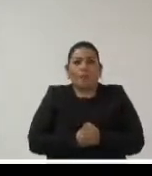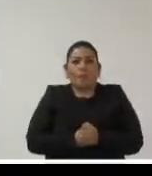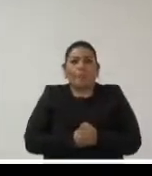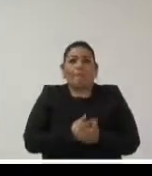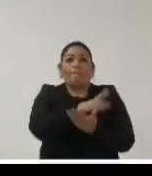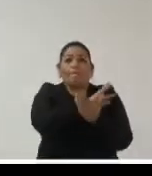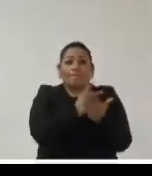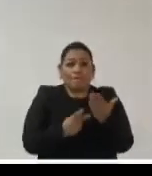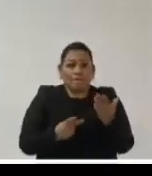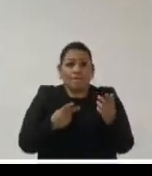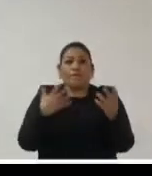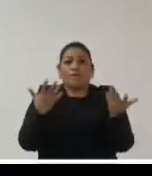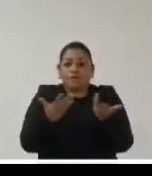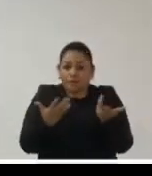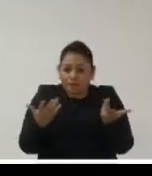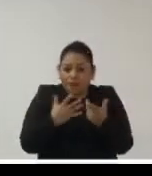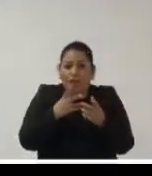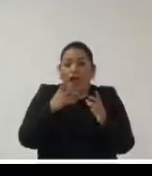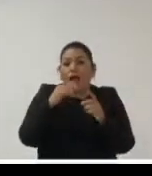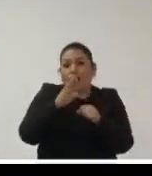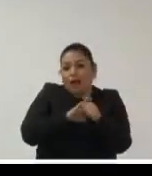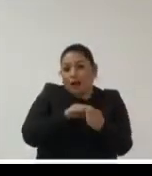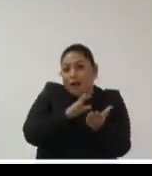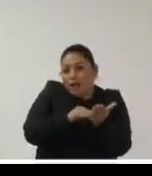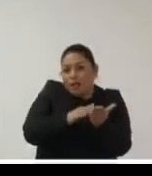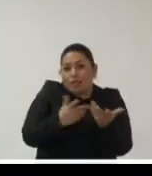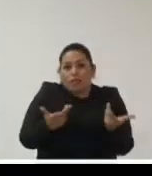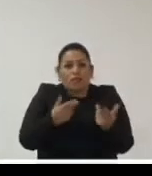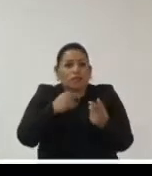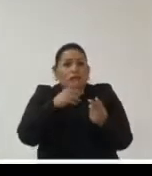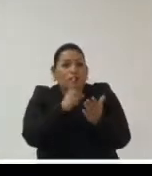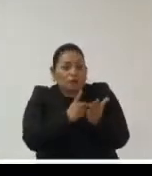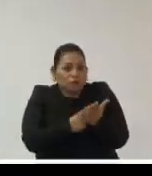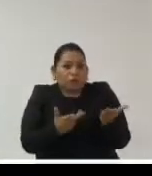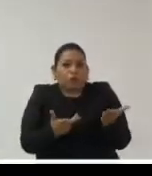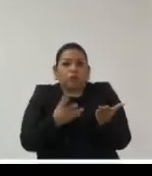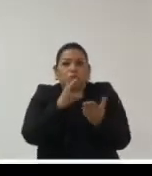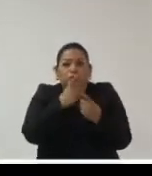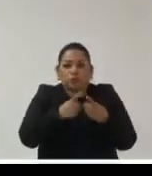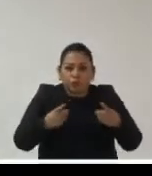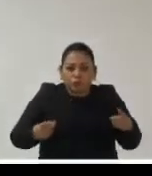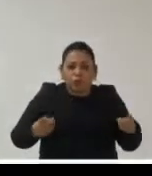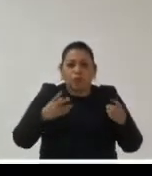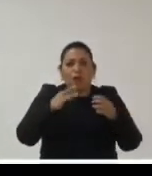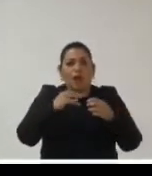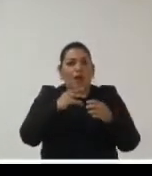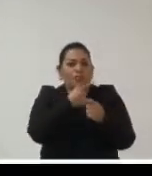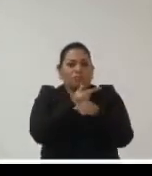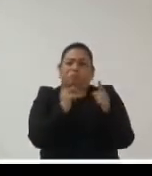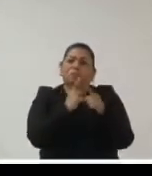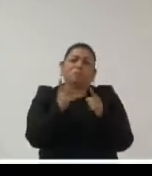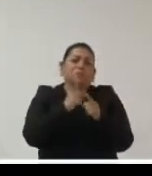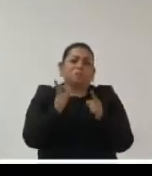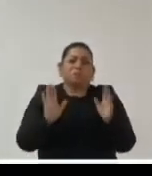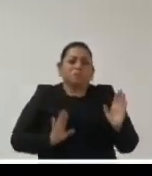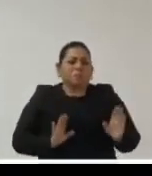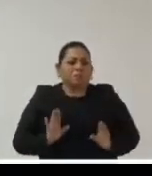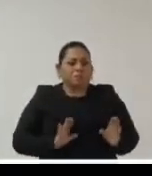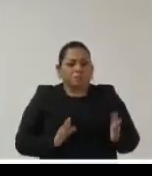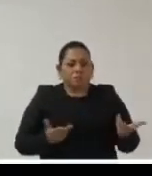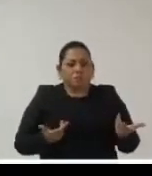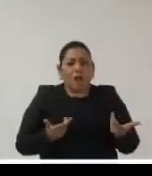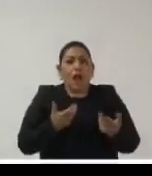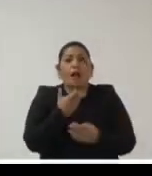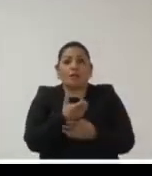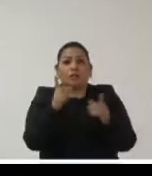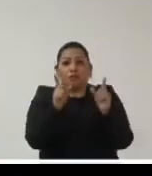procesos son los que producen los documentos entendidos desde el desarrollo de una determinada función de una organización y esto cada vez se